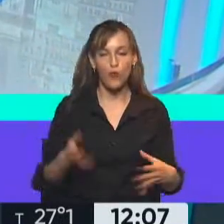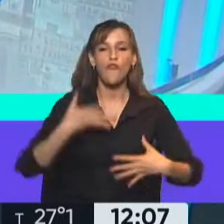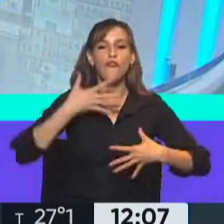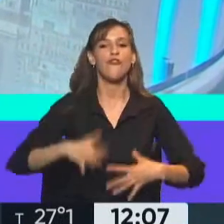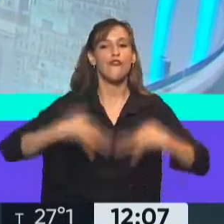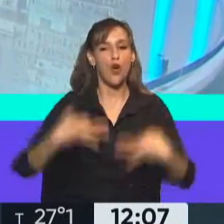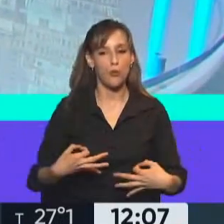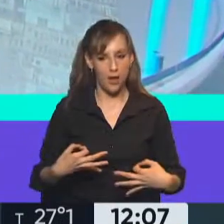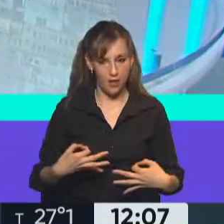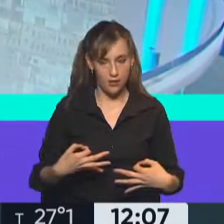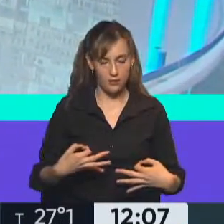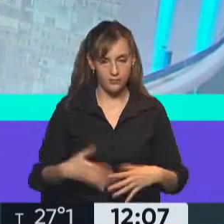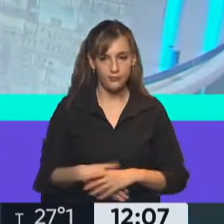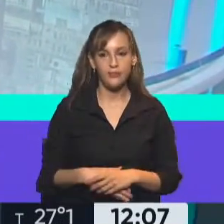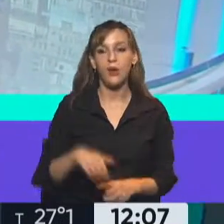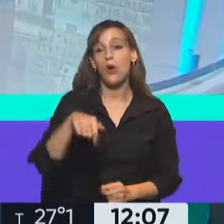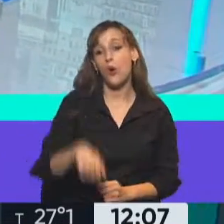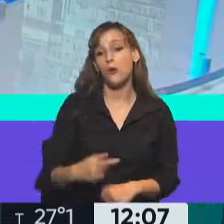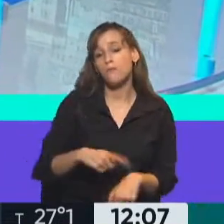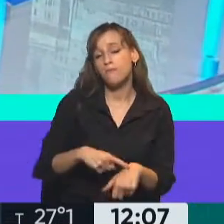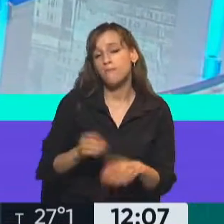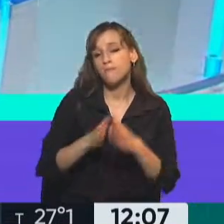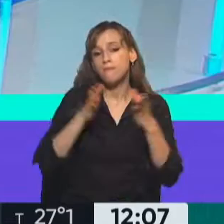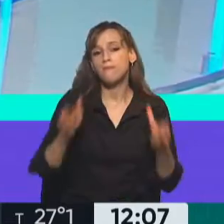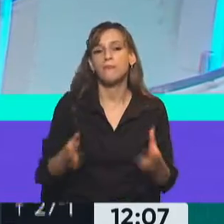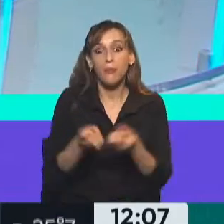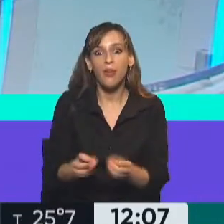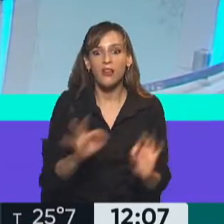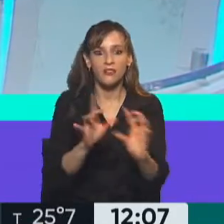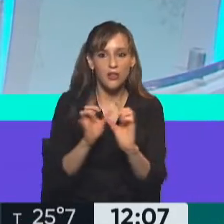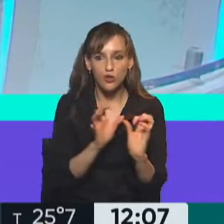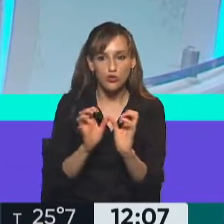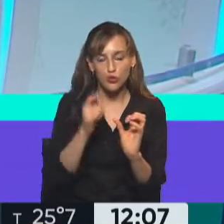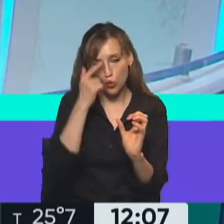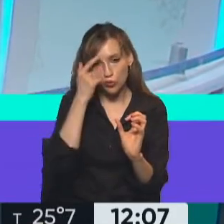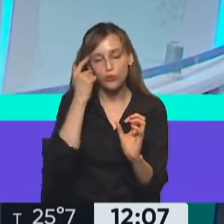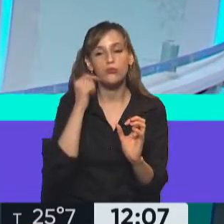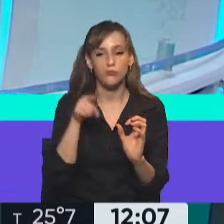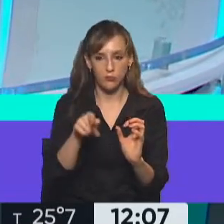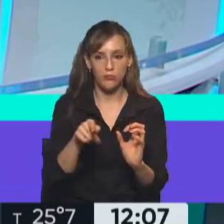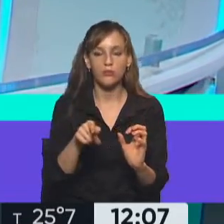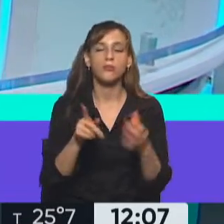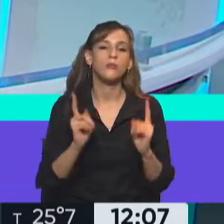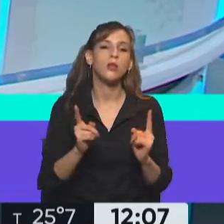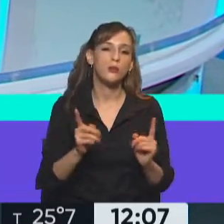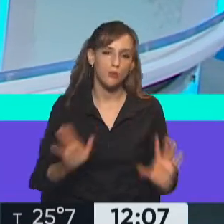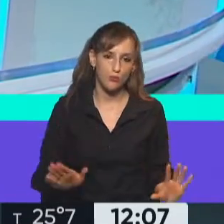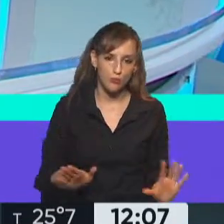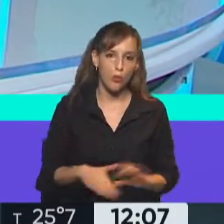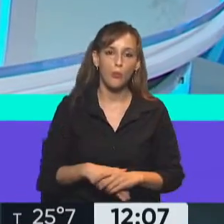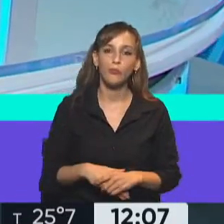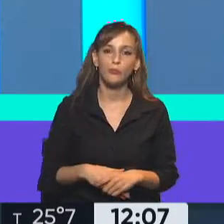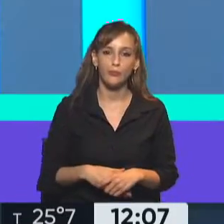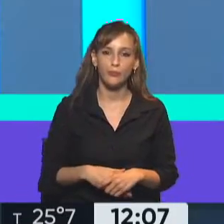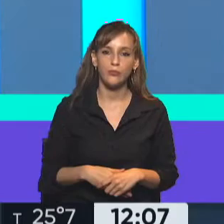formalmente, en este periodo de sesiones extraordinarias, que no hubo otro tratamiento, otro, digamos, otro proyecto a discutir,